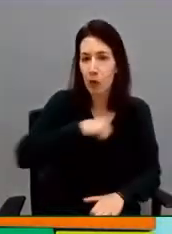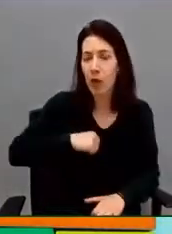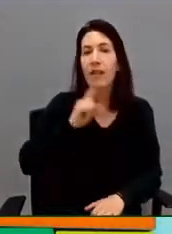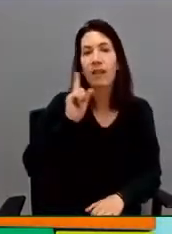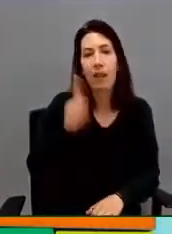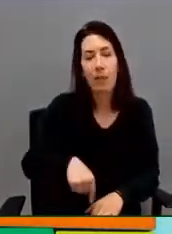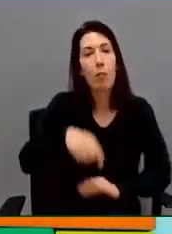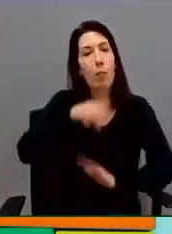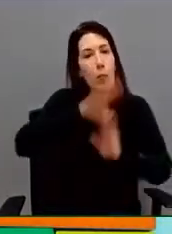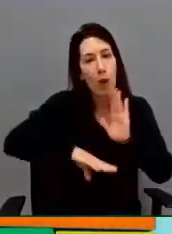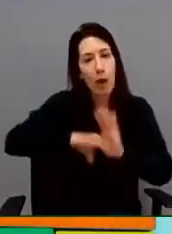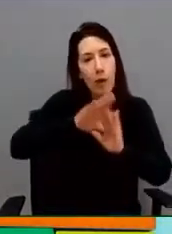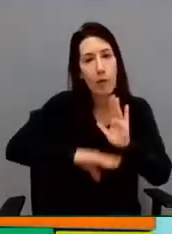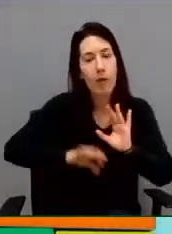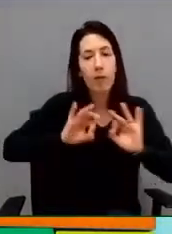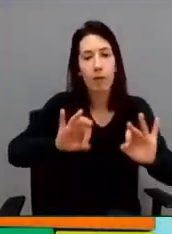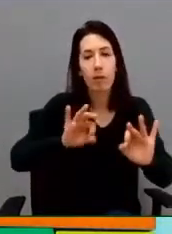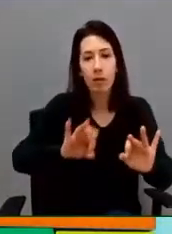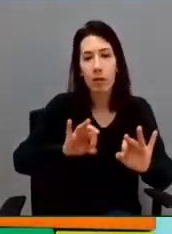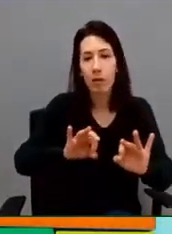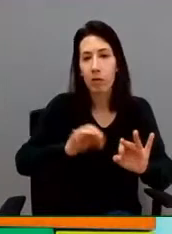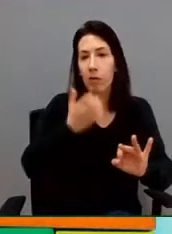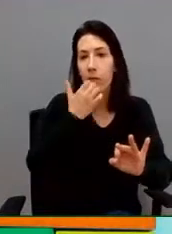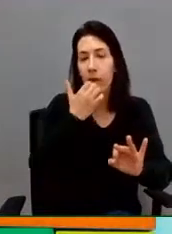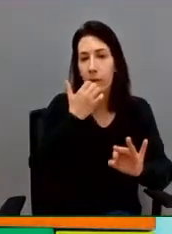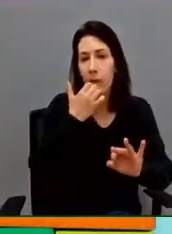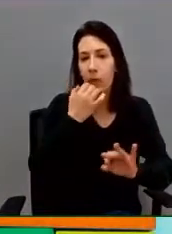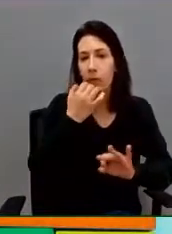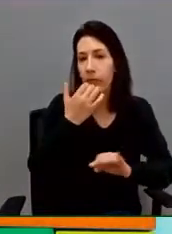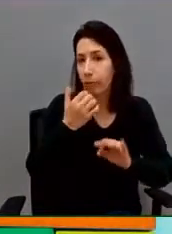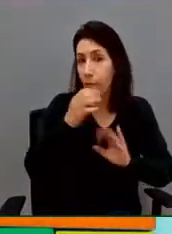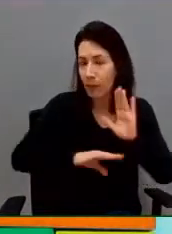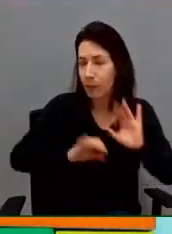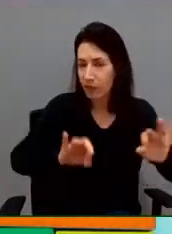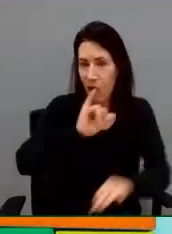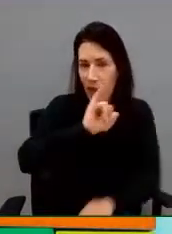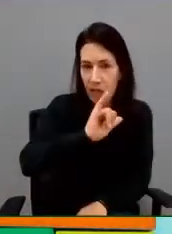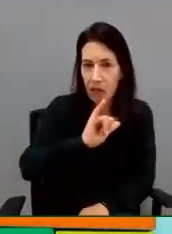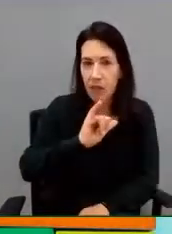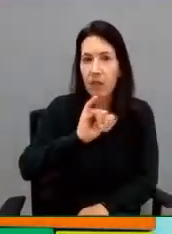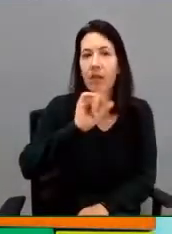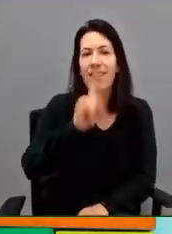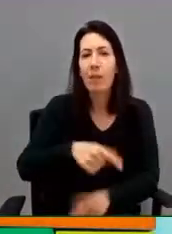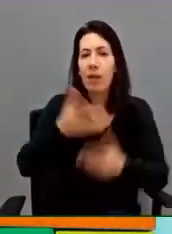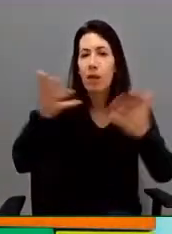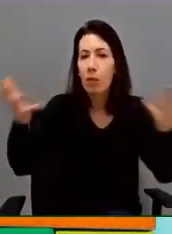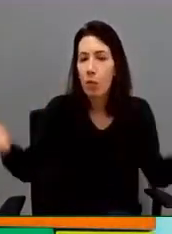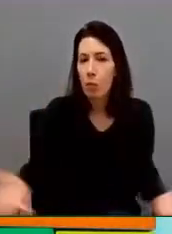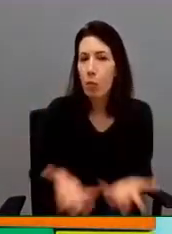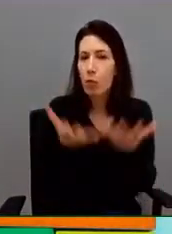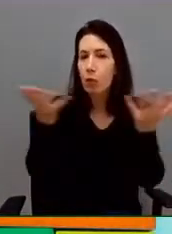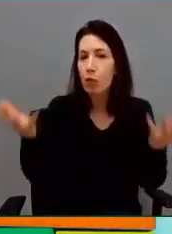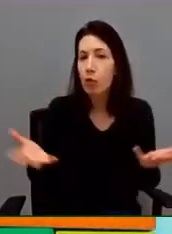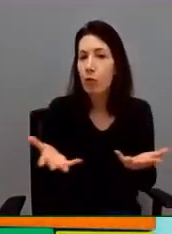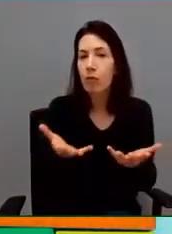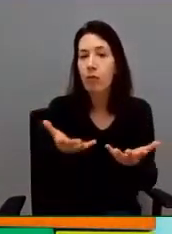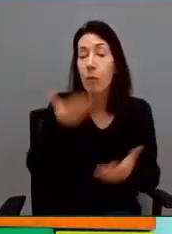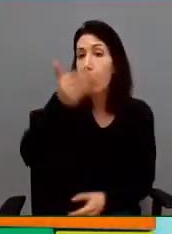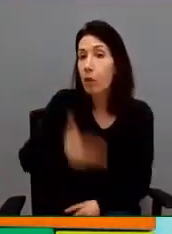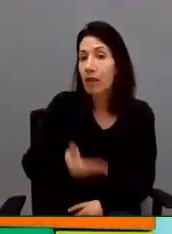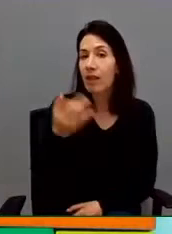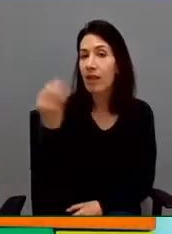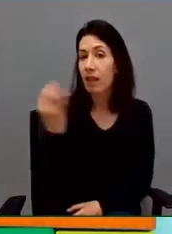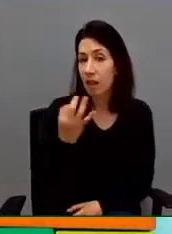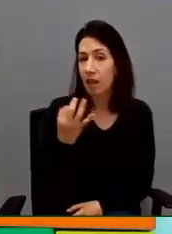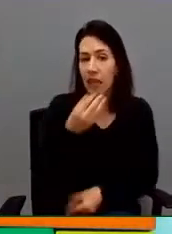de trae tu propio dispositivo al centro y un impulso muy, muy significativo que